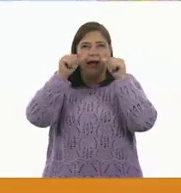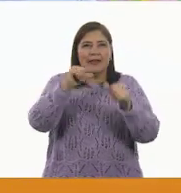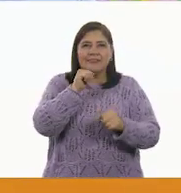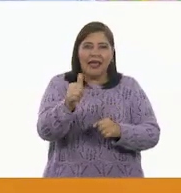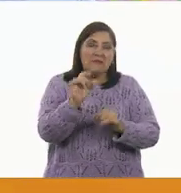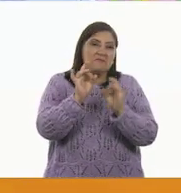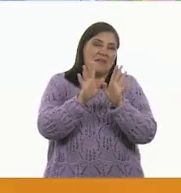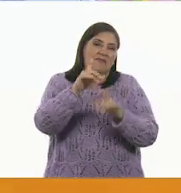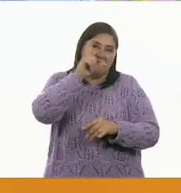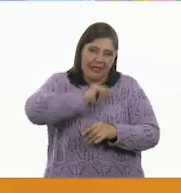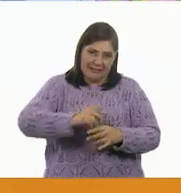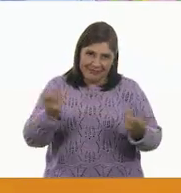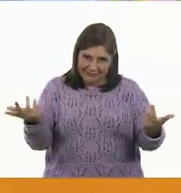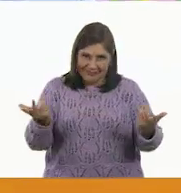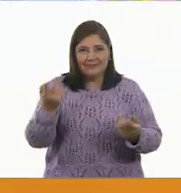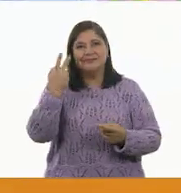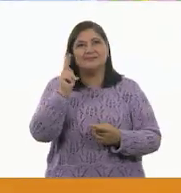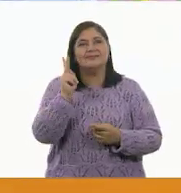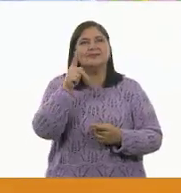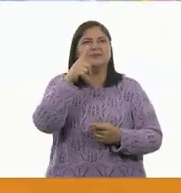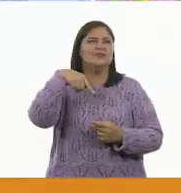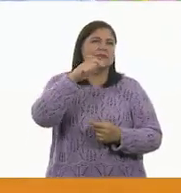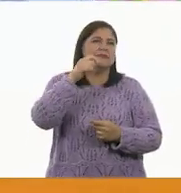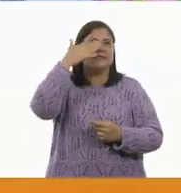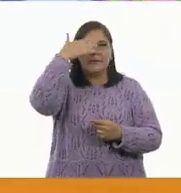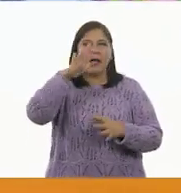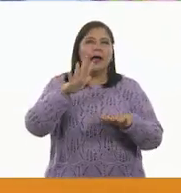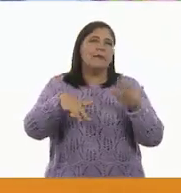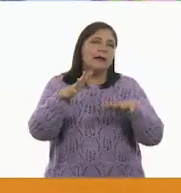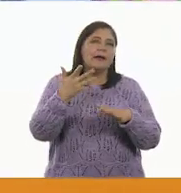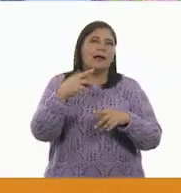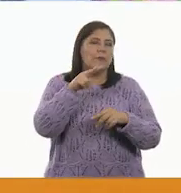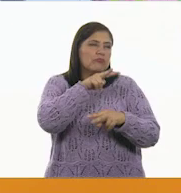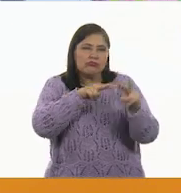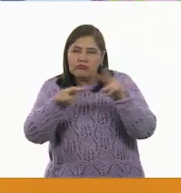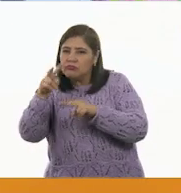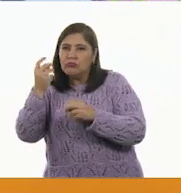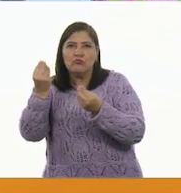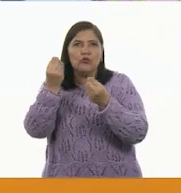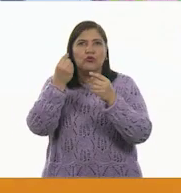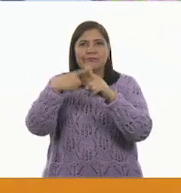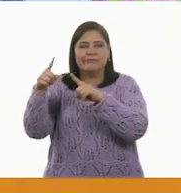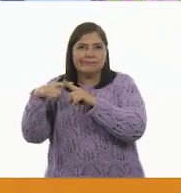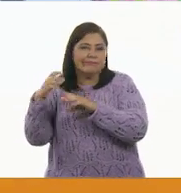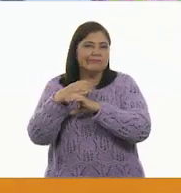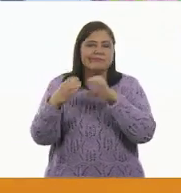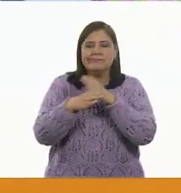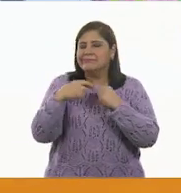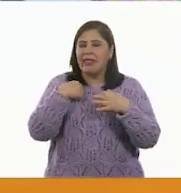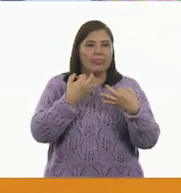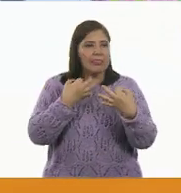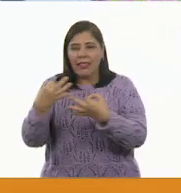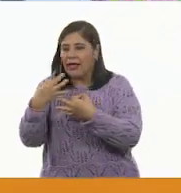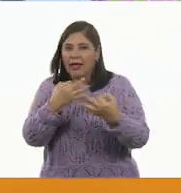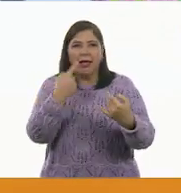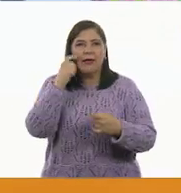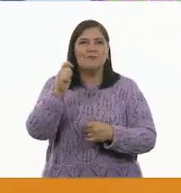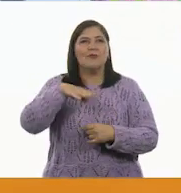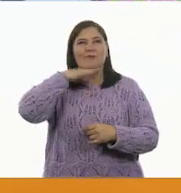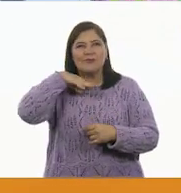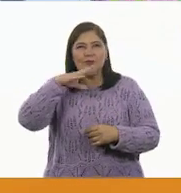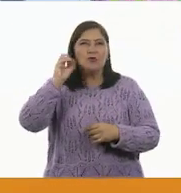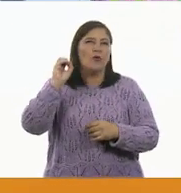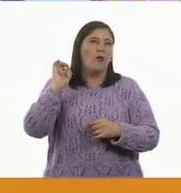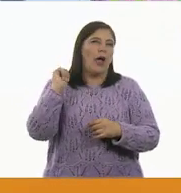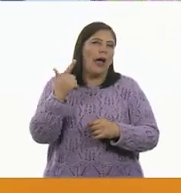estamos haciendo? A veces tenemos muchos distractores, muchas ideas que pasan por nuestra mente. Entonces eso, por ejemplo, ahorita estaba